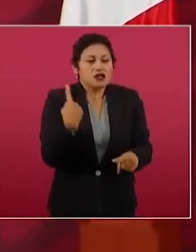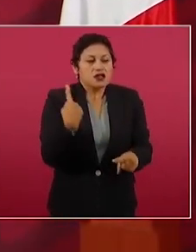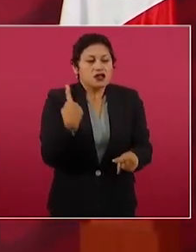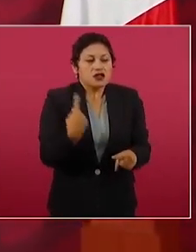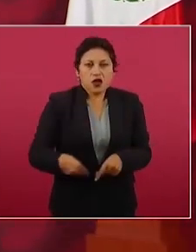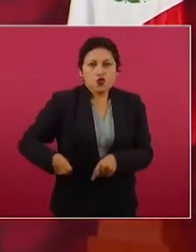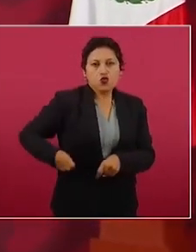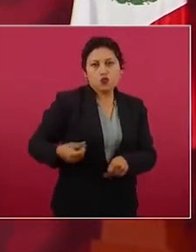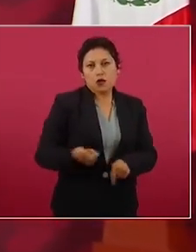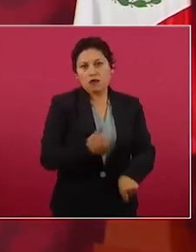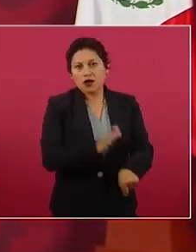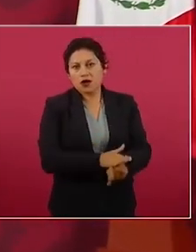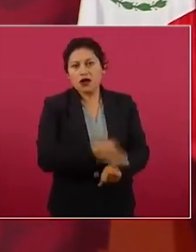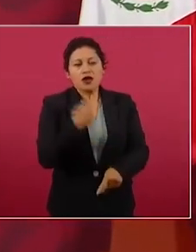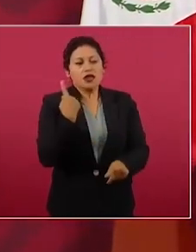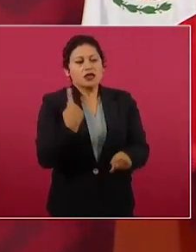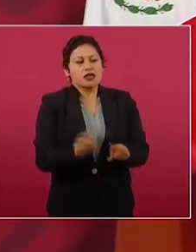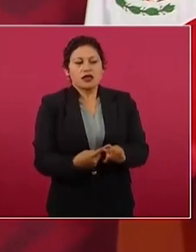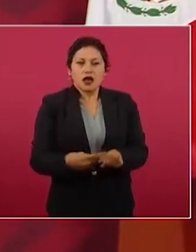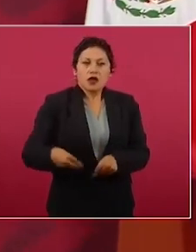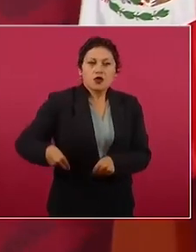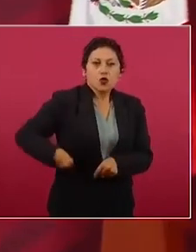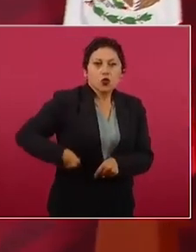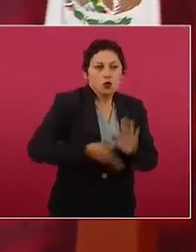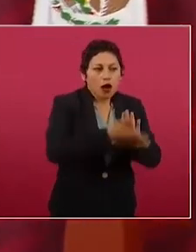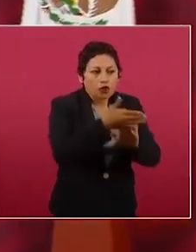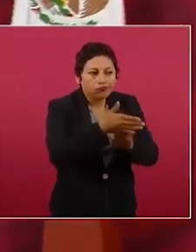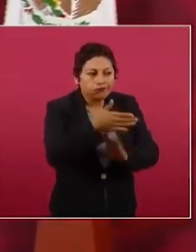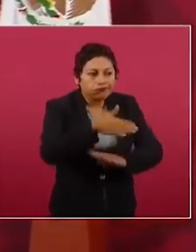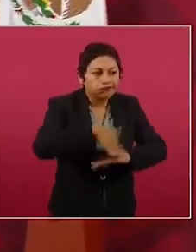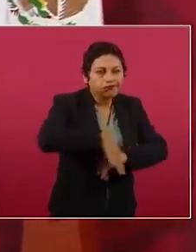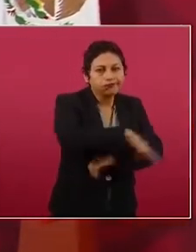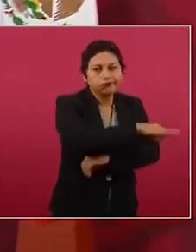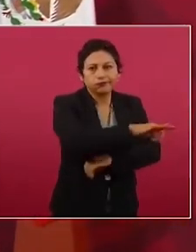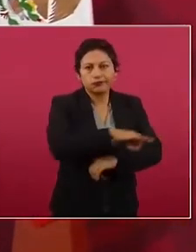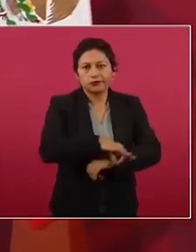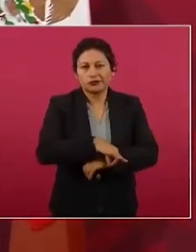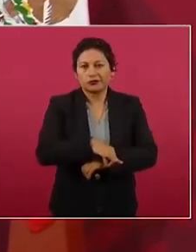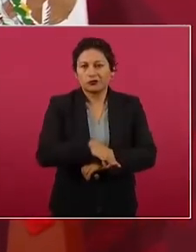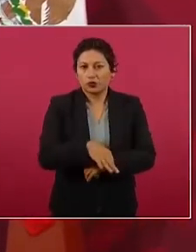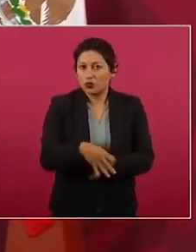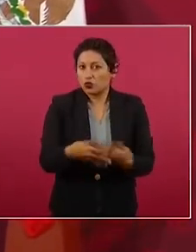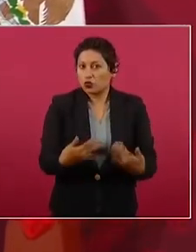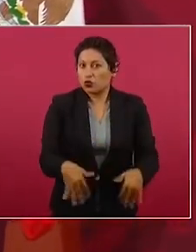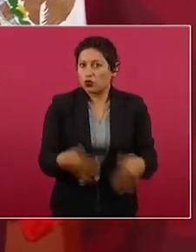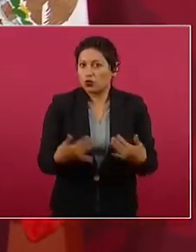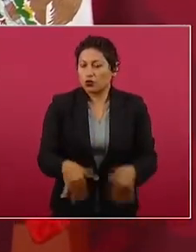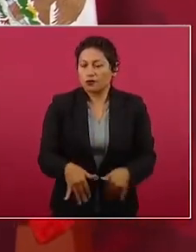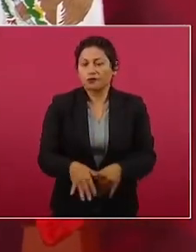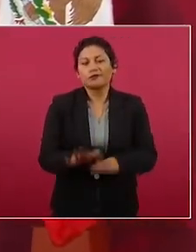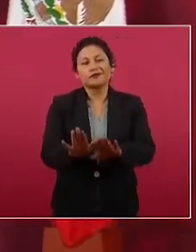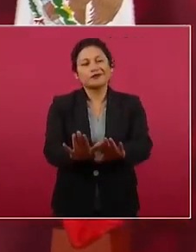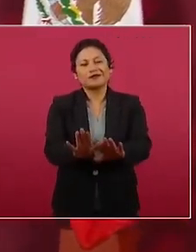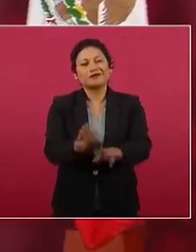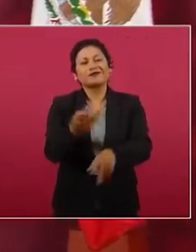Vamos a ver lo que tenemos que resolver es cómo